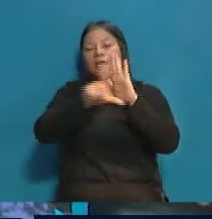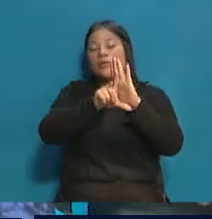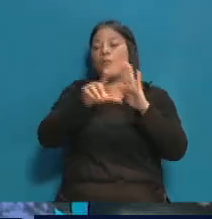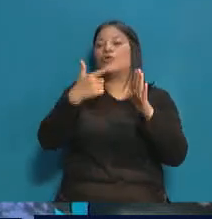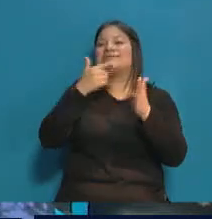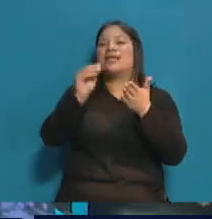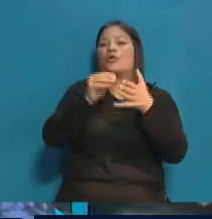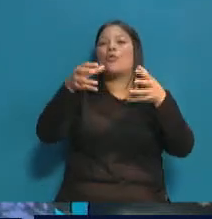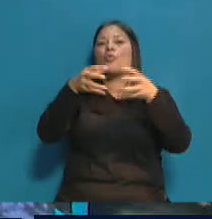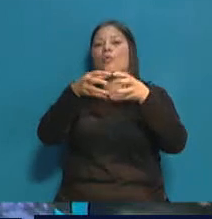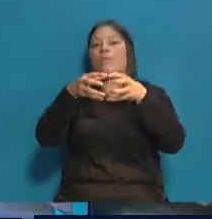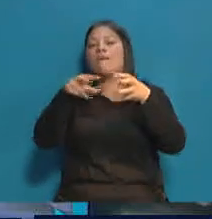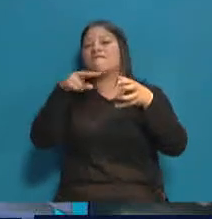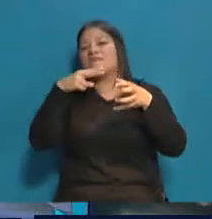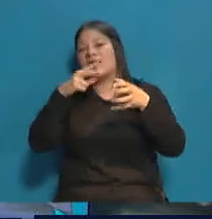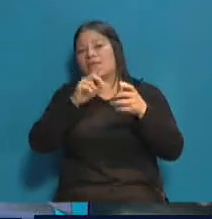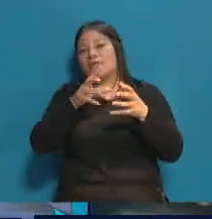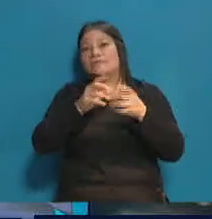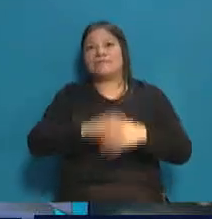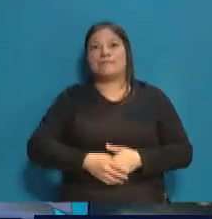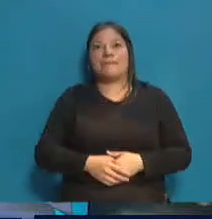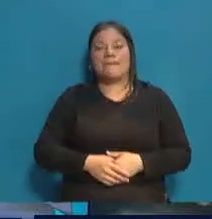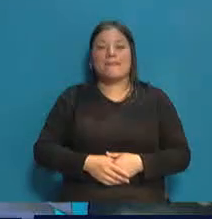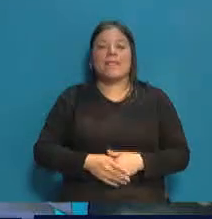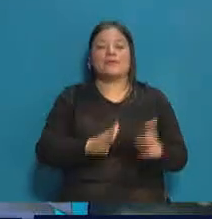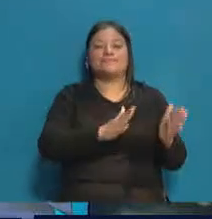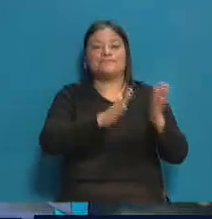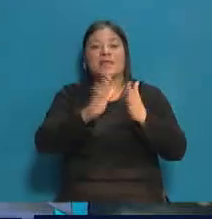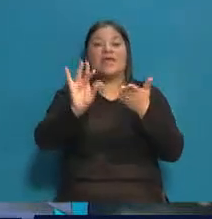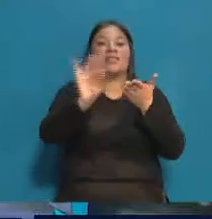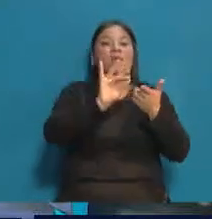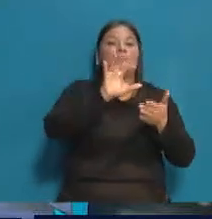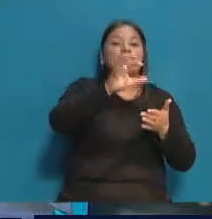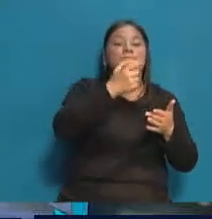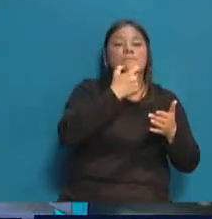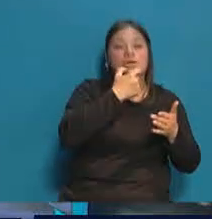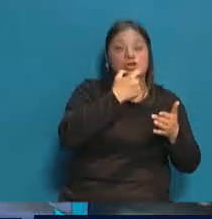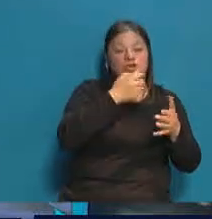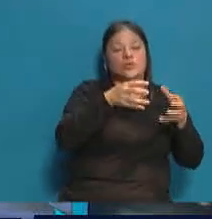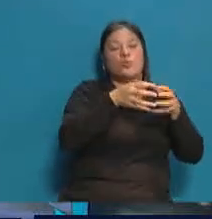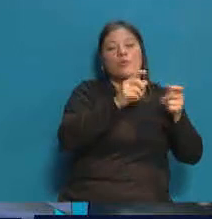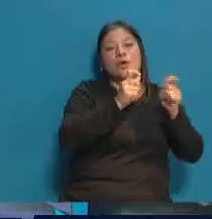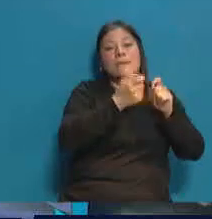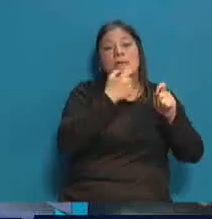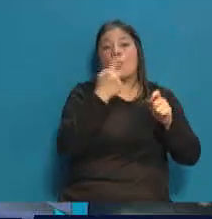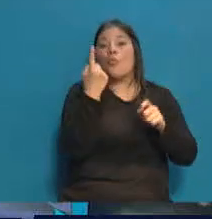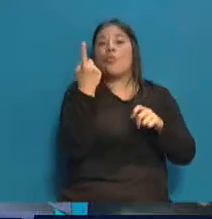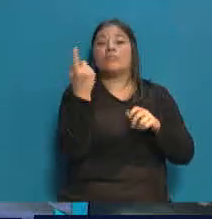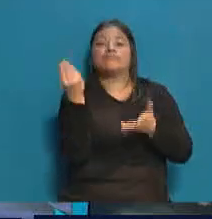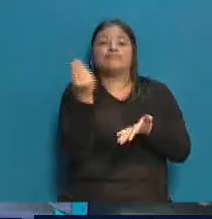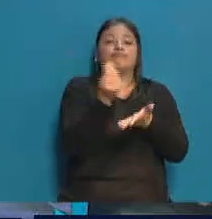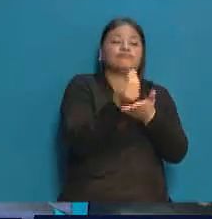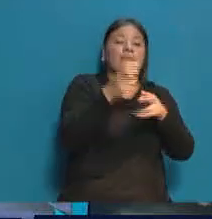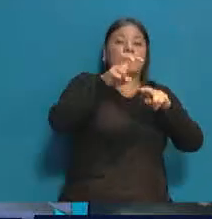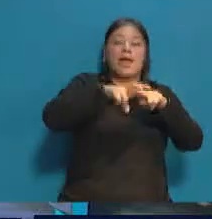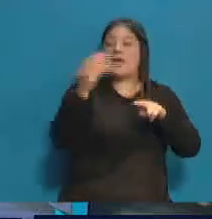senador. Con el libro de pases. Vamos a, exactamente, vamos a diputados provinciales. Cambia Mendoza, sumó una banca a Cambia Mendoza